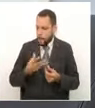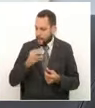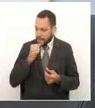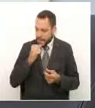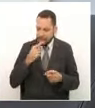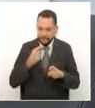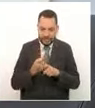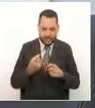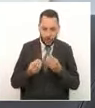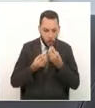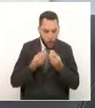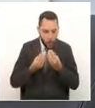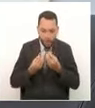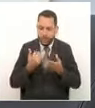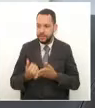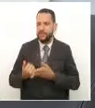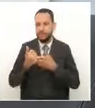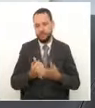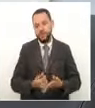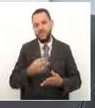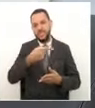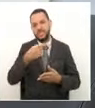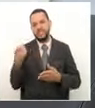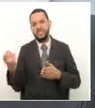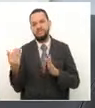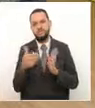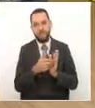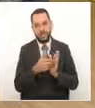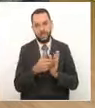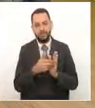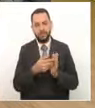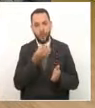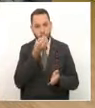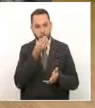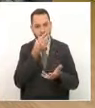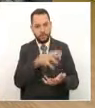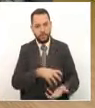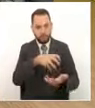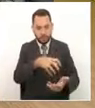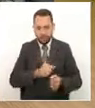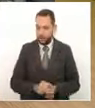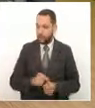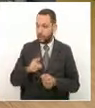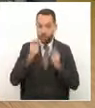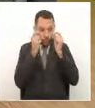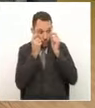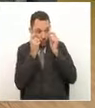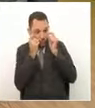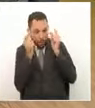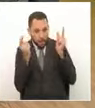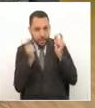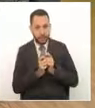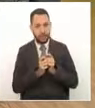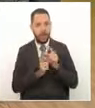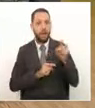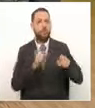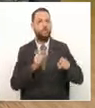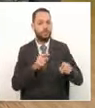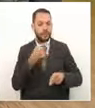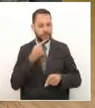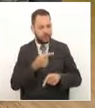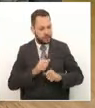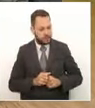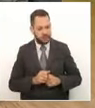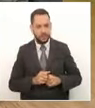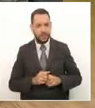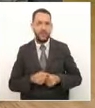casi los 100 mil mercados que se han entregado hasta el momento. Doctor Jorge Alexis, ¿le sorprendió el resultado? Porque es que muchas personas dicen que la